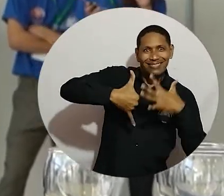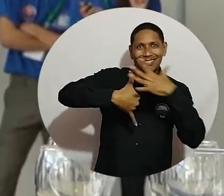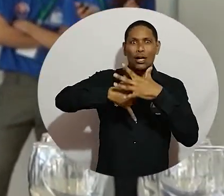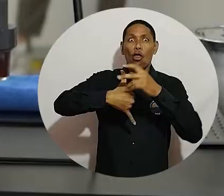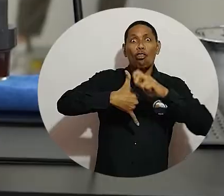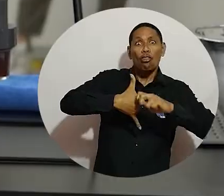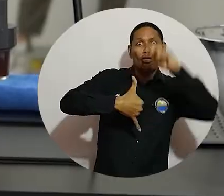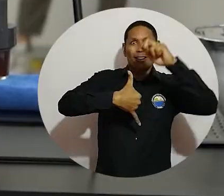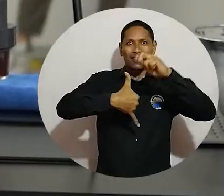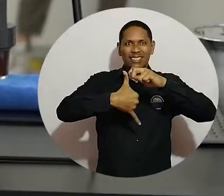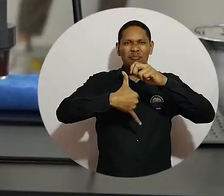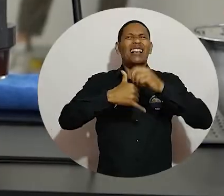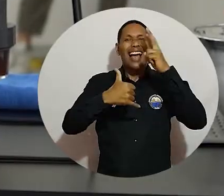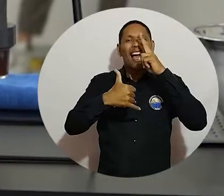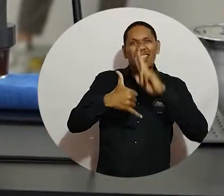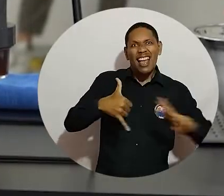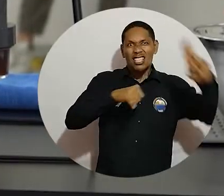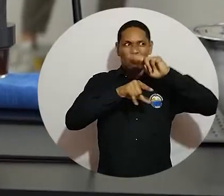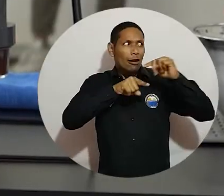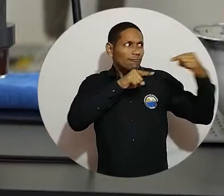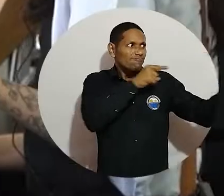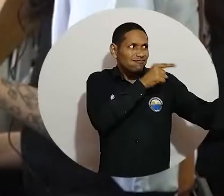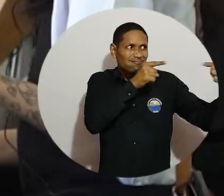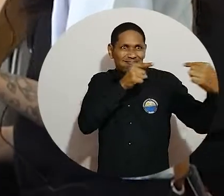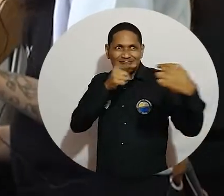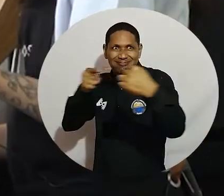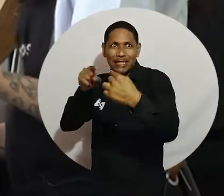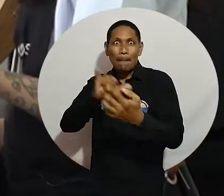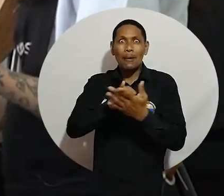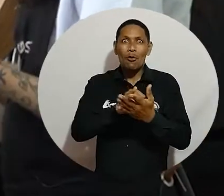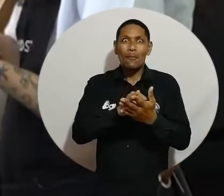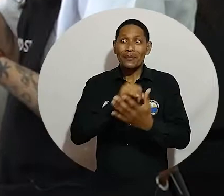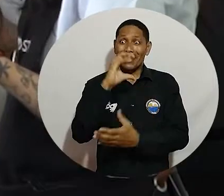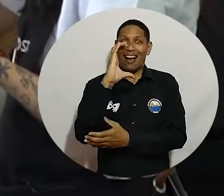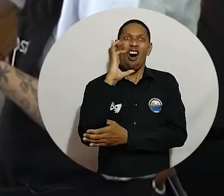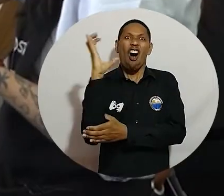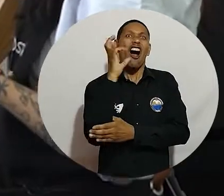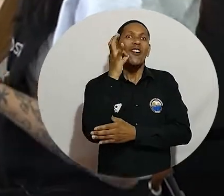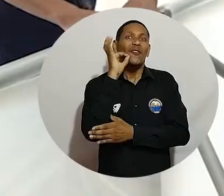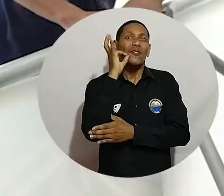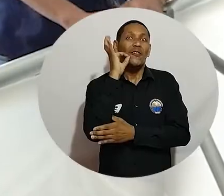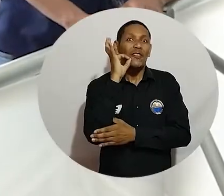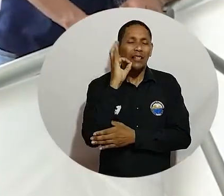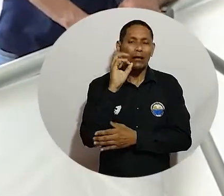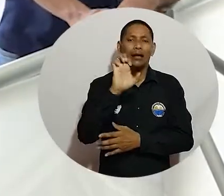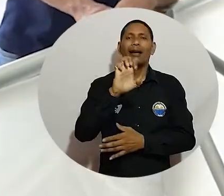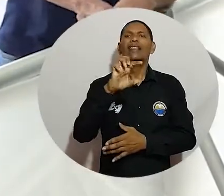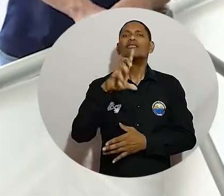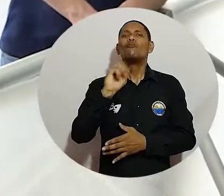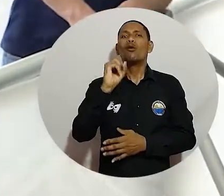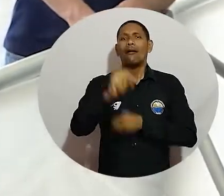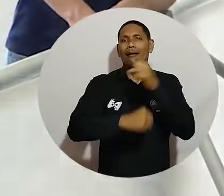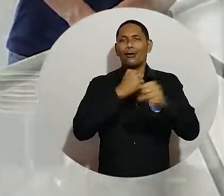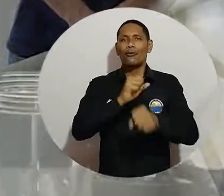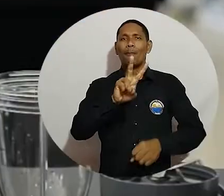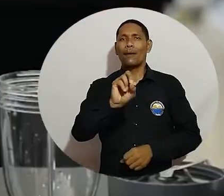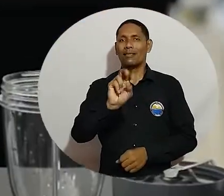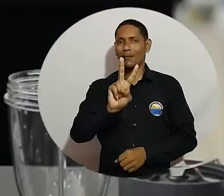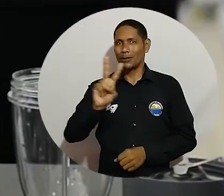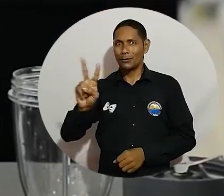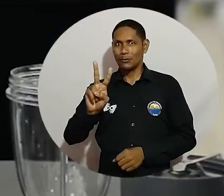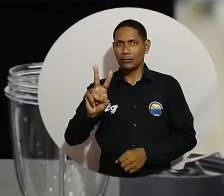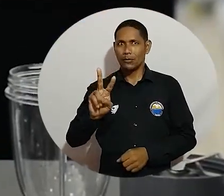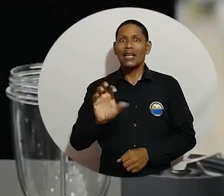a la Regional Norte en el Campeonato Nacional por cumplirse en Cafés de Colombia Expo 2022